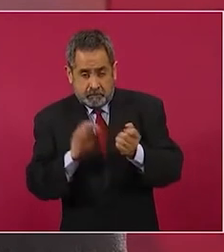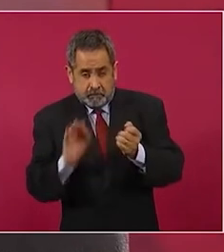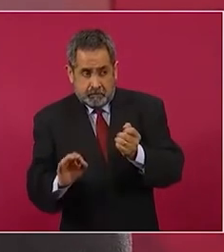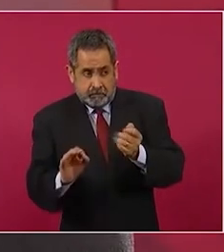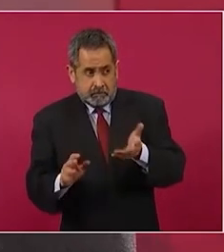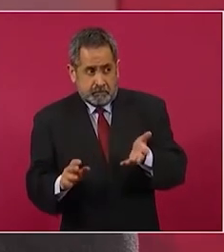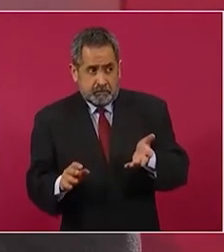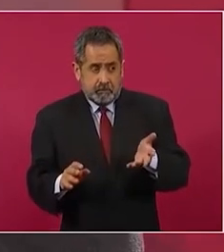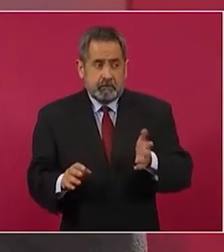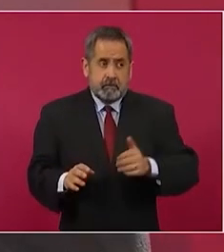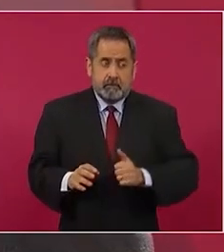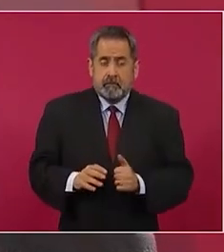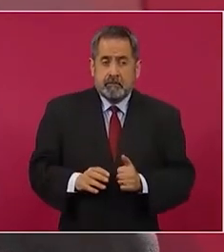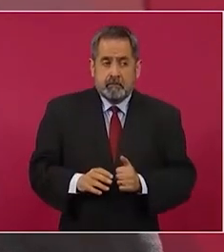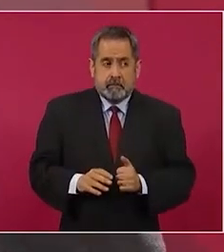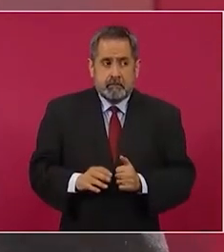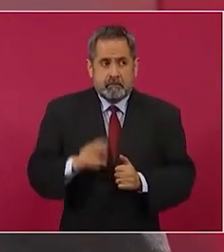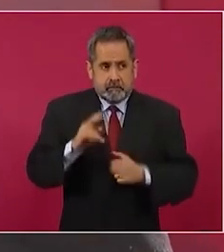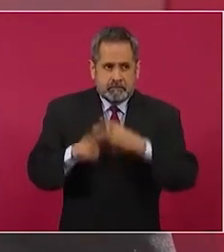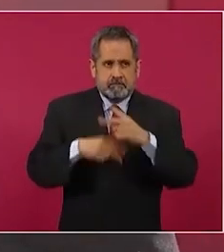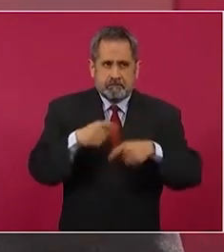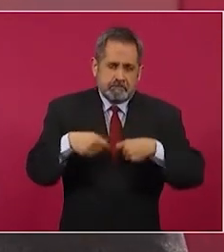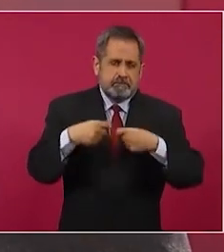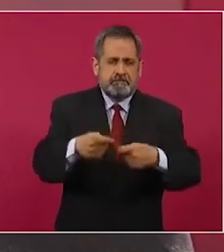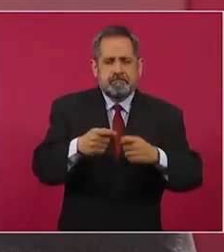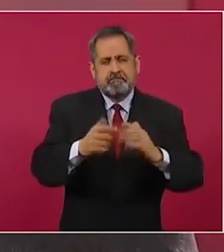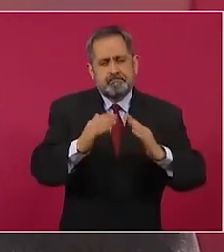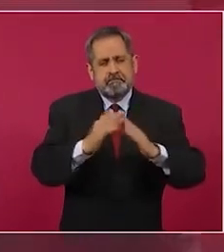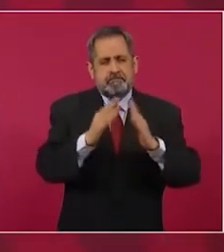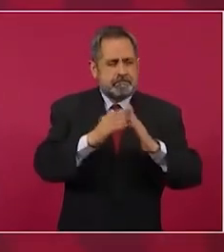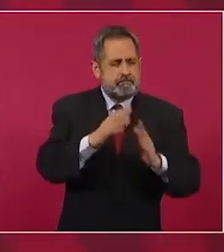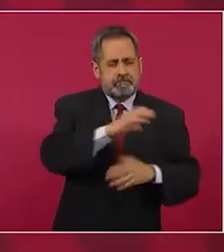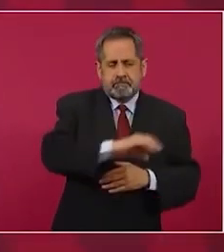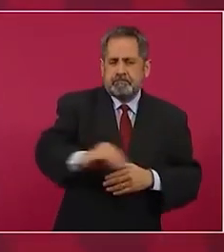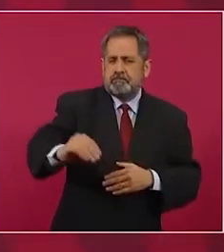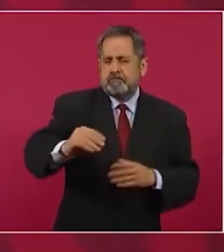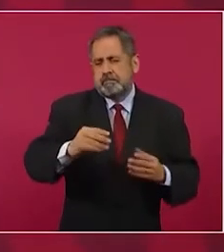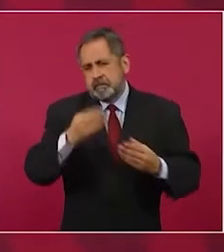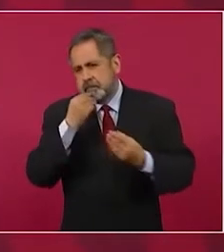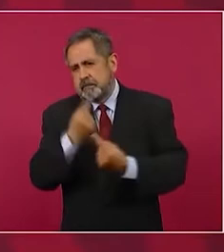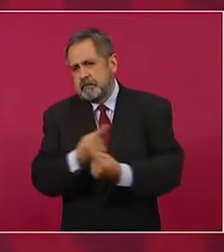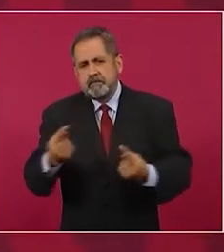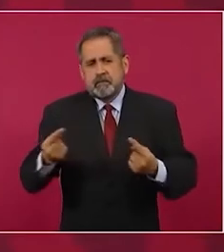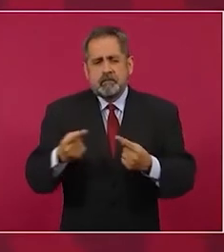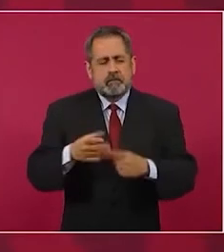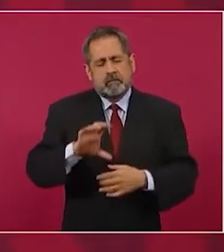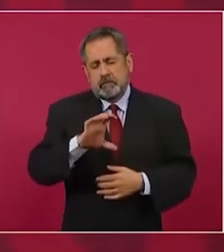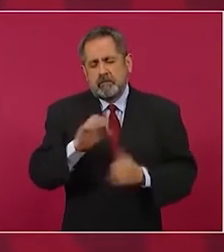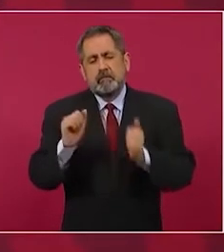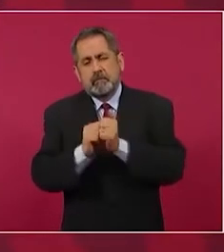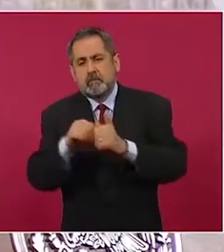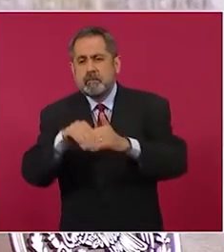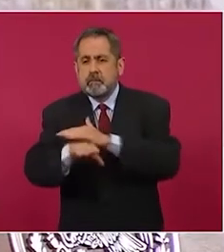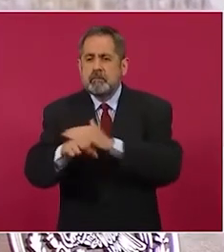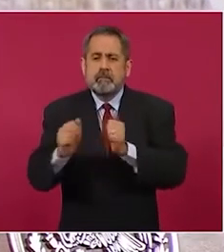el que tengan su hogar las niñas los niños y que los quieran mucho